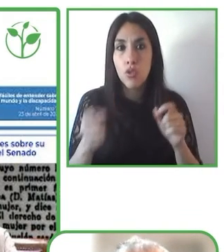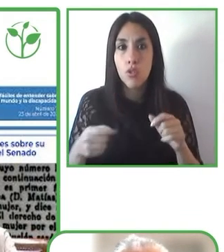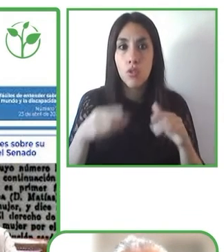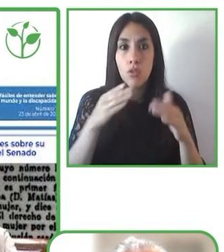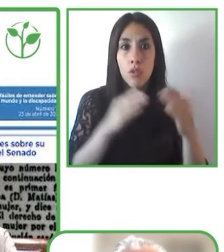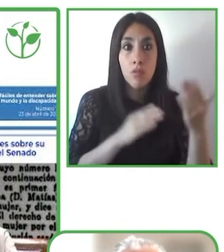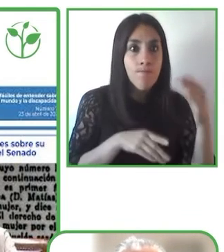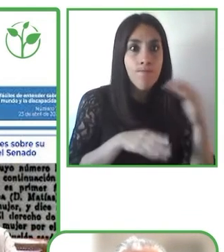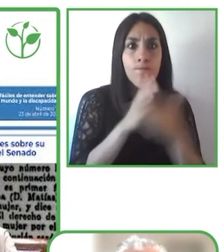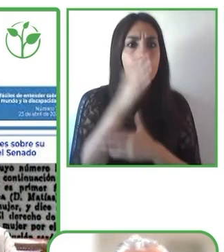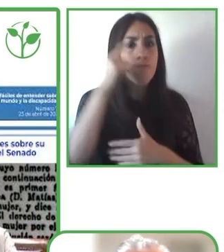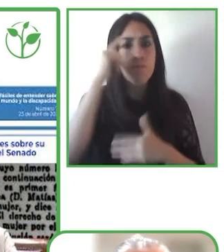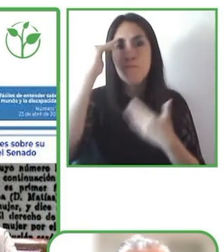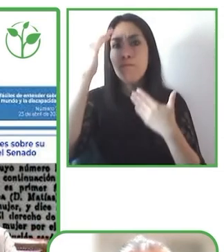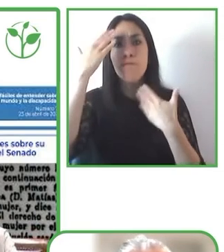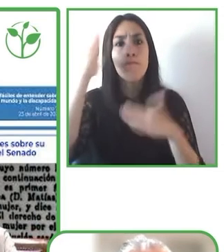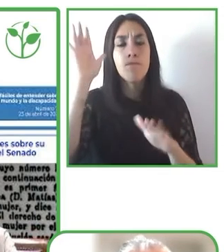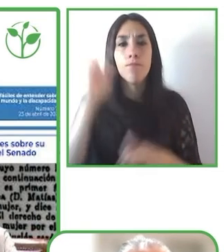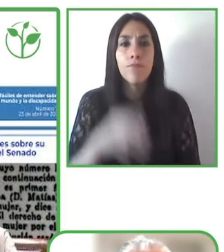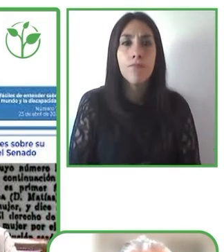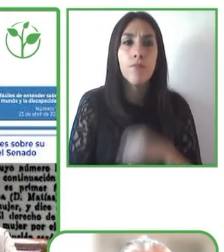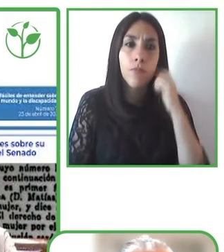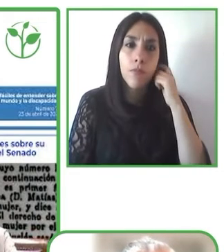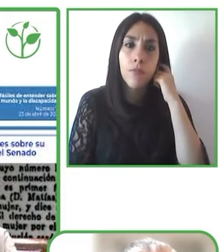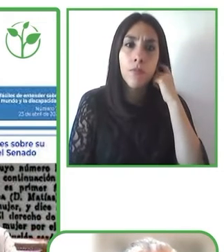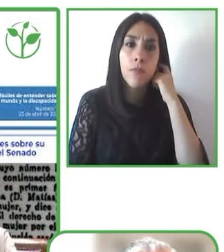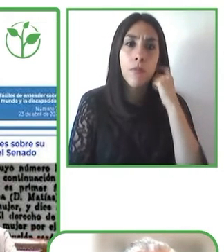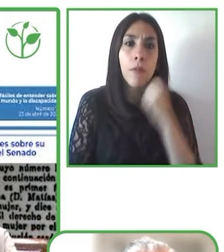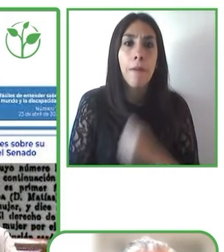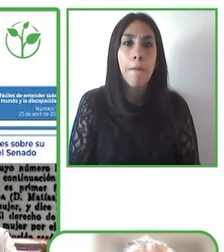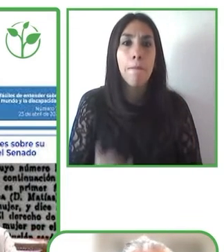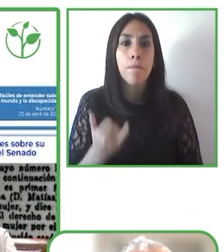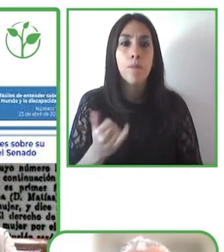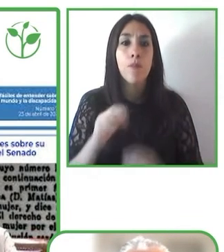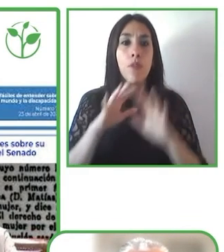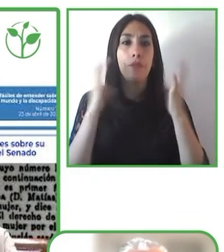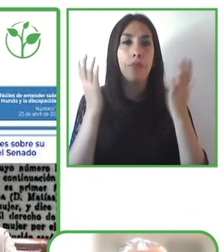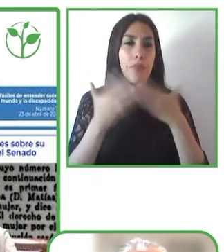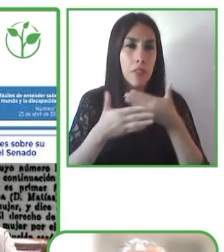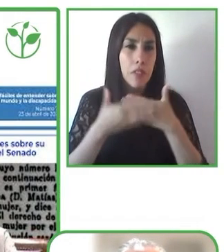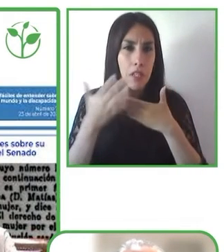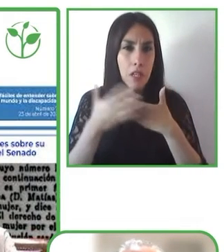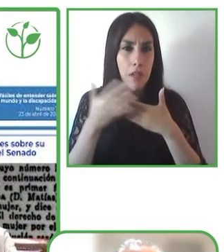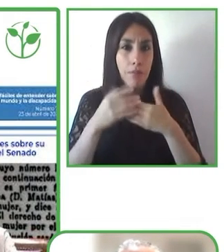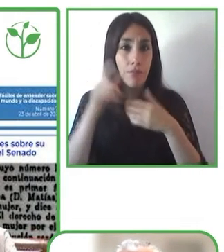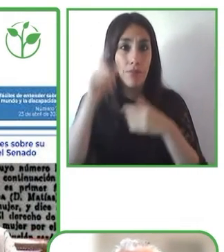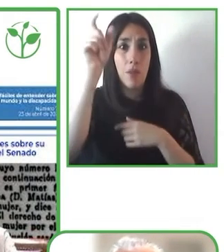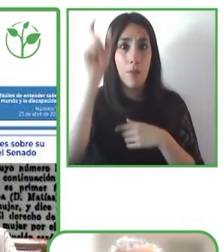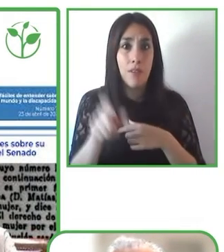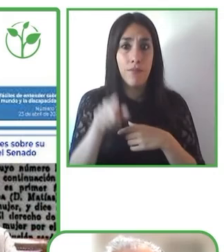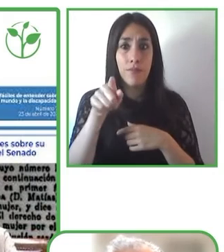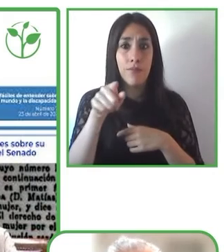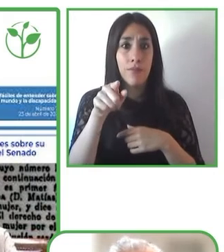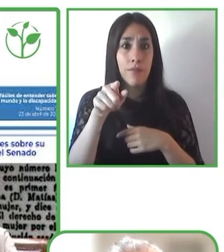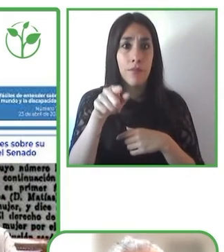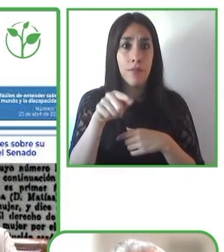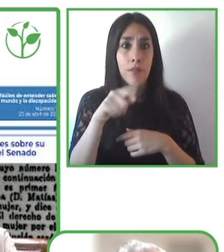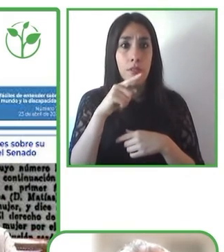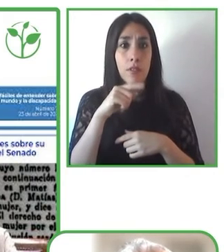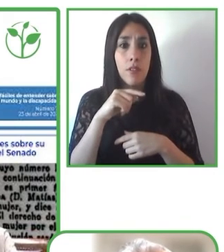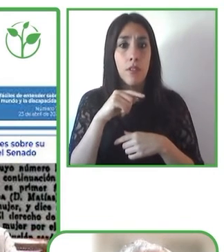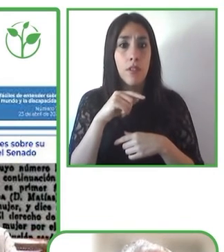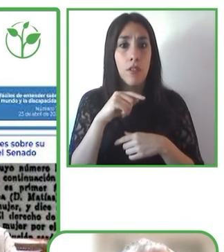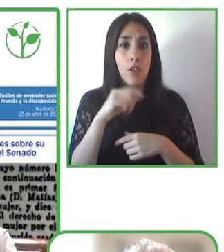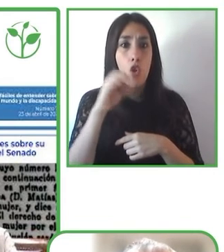también por una persona con discapacidad intelectual Antonio Hinojosa tenemos secciones fijas en las que aclaramos bulos o